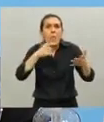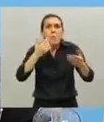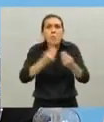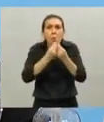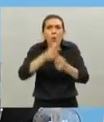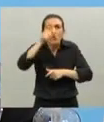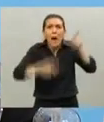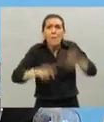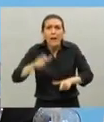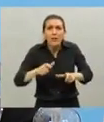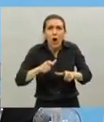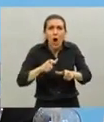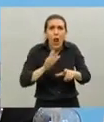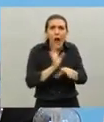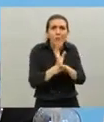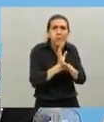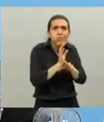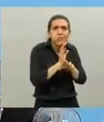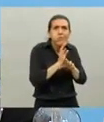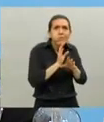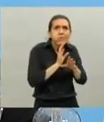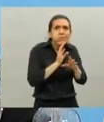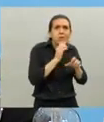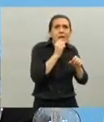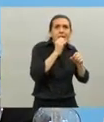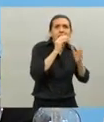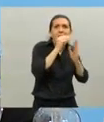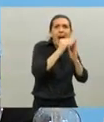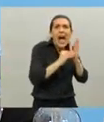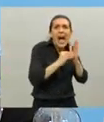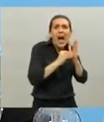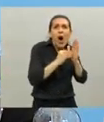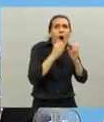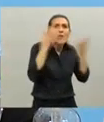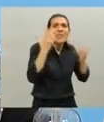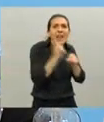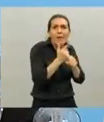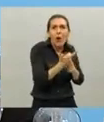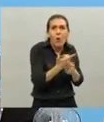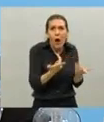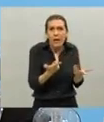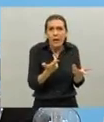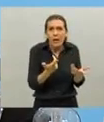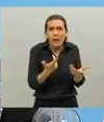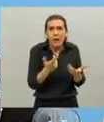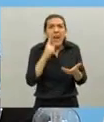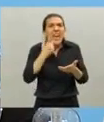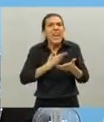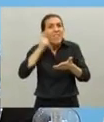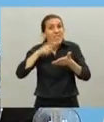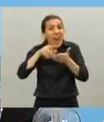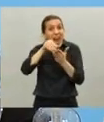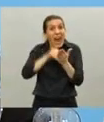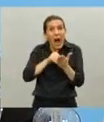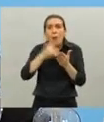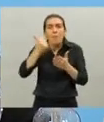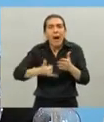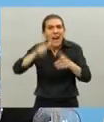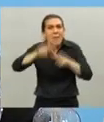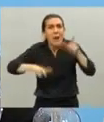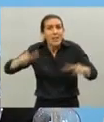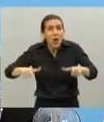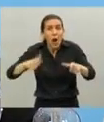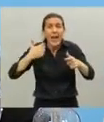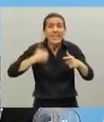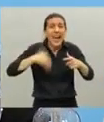9 millones de personas que están en el IFE son argentinos a los que el Estado nunca registró eso es la mitad de los hogares